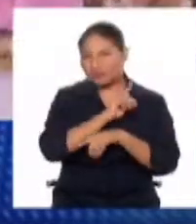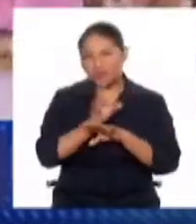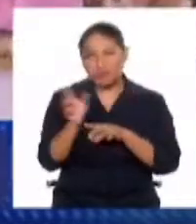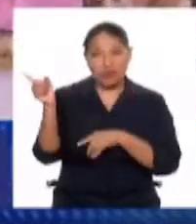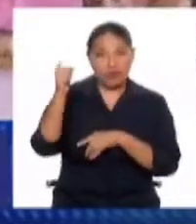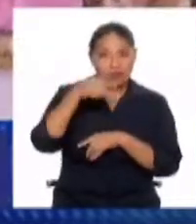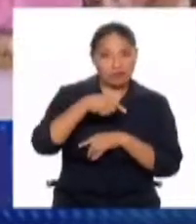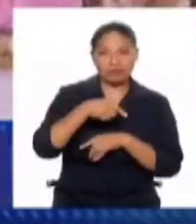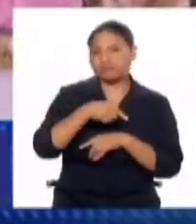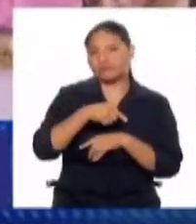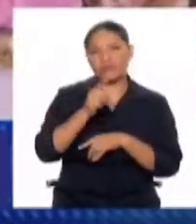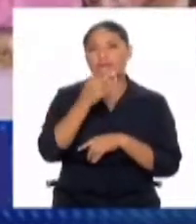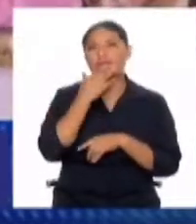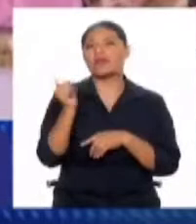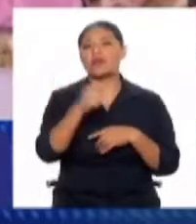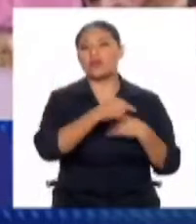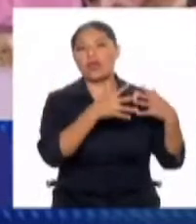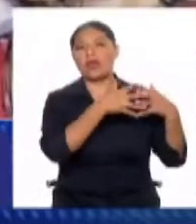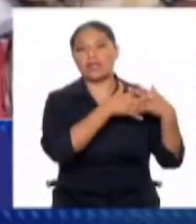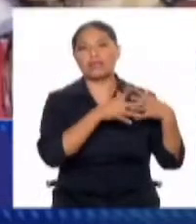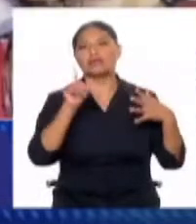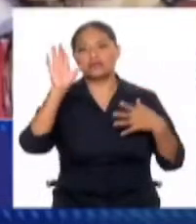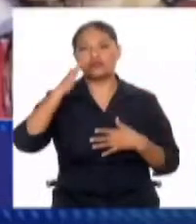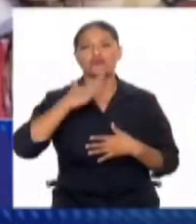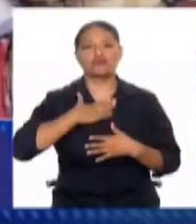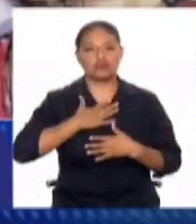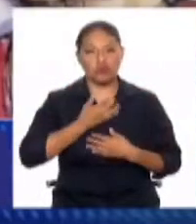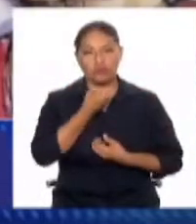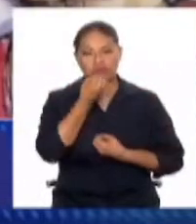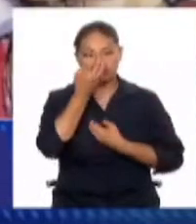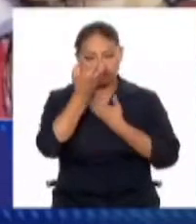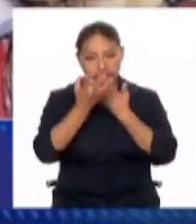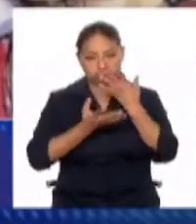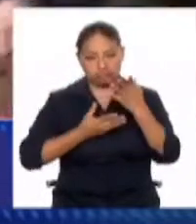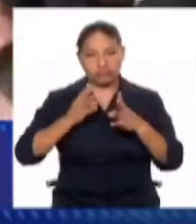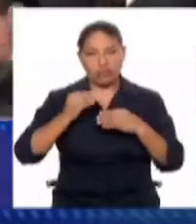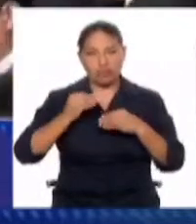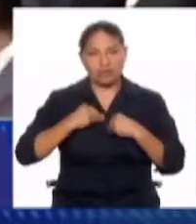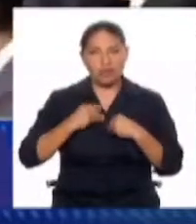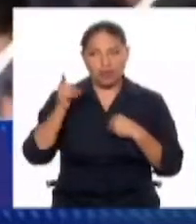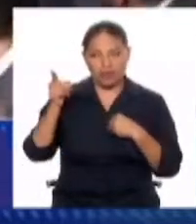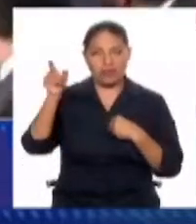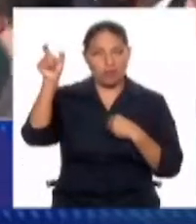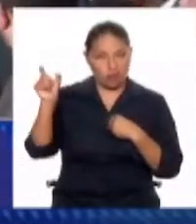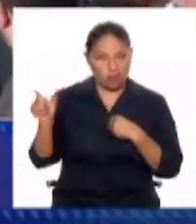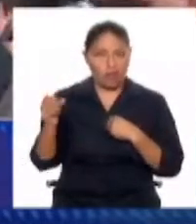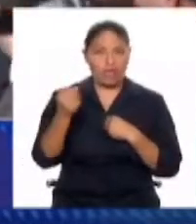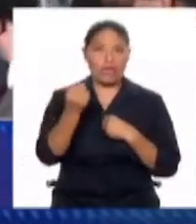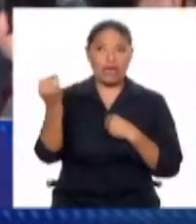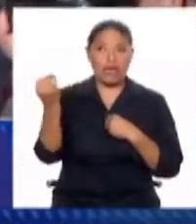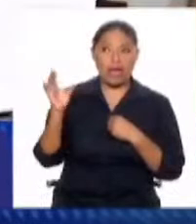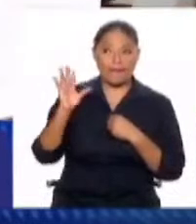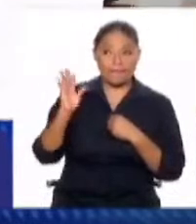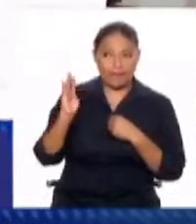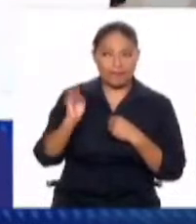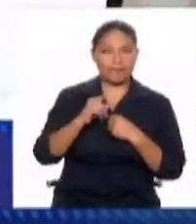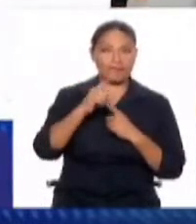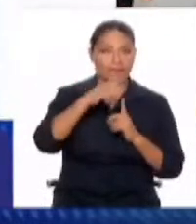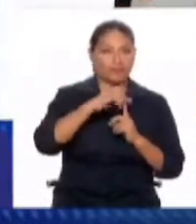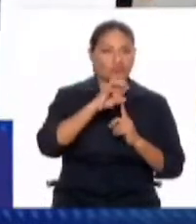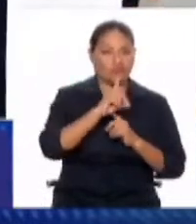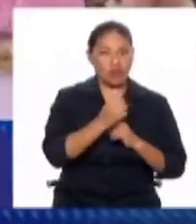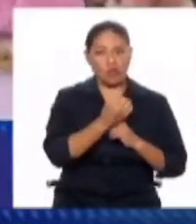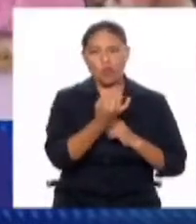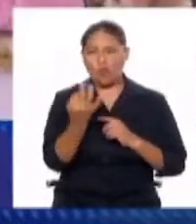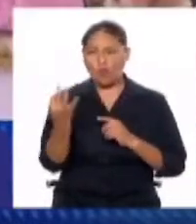fiscalía, la propia defensa del señor del extraditable Toledo, la señora Liancar y otros procesados más, manifestó